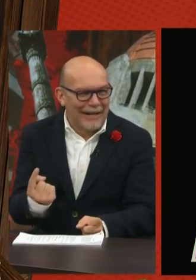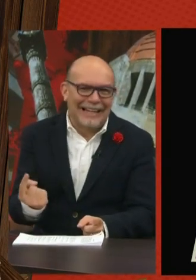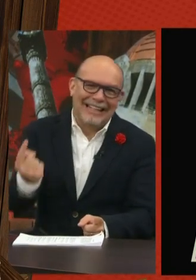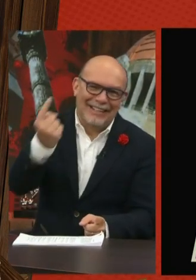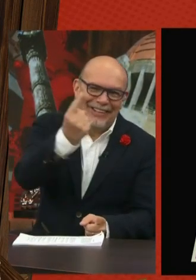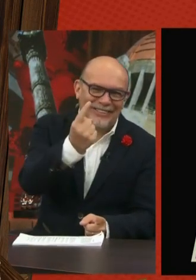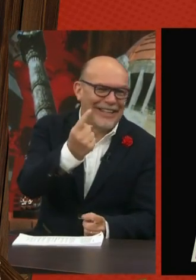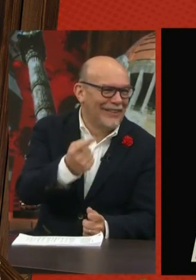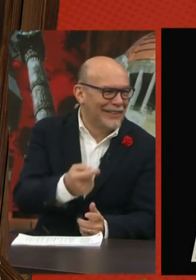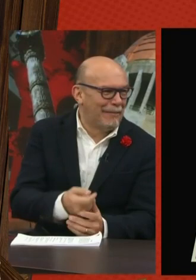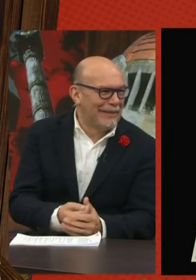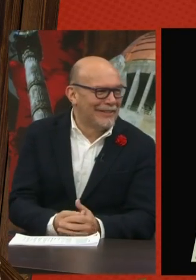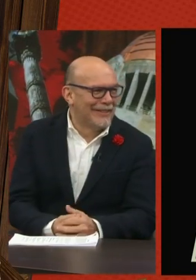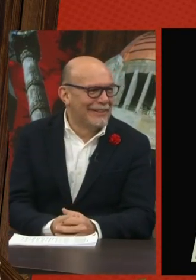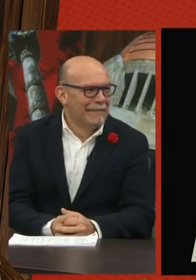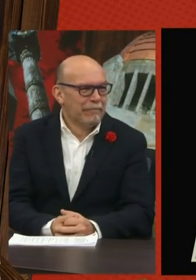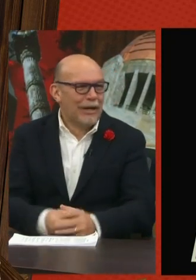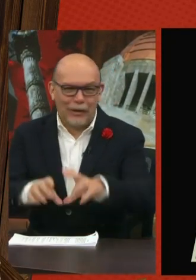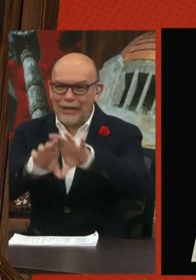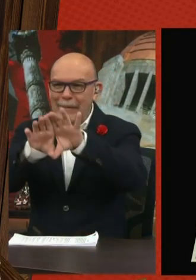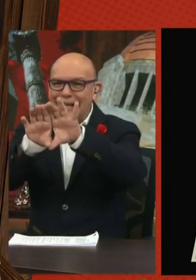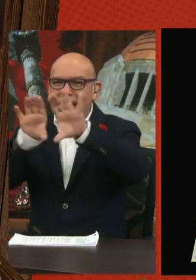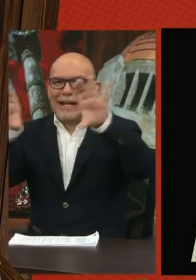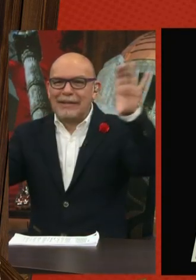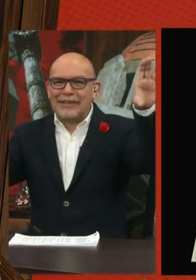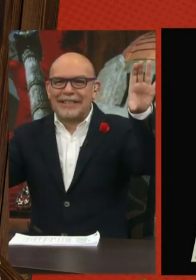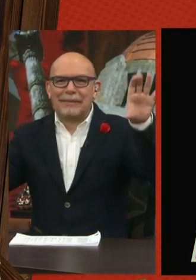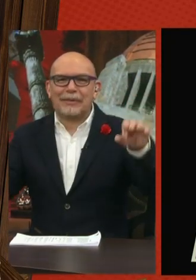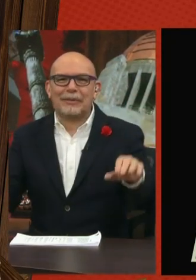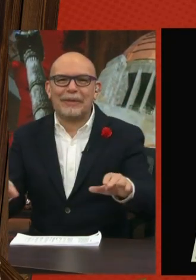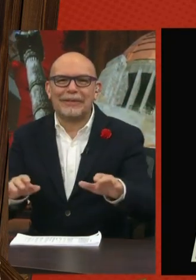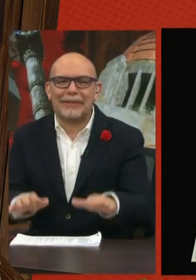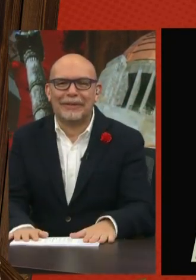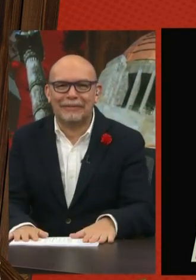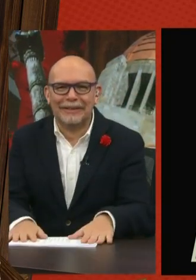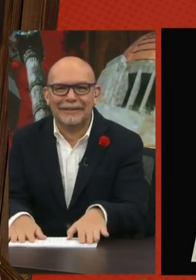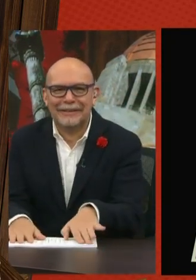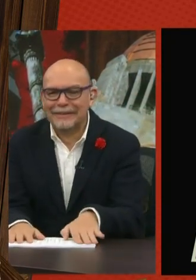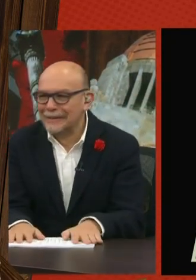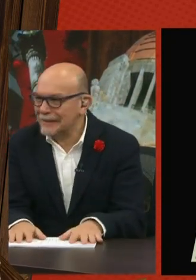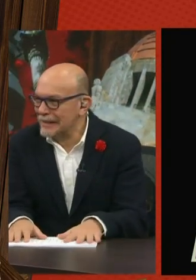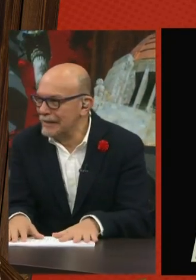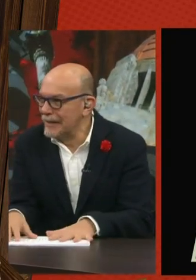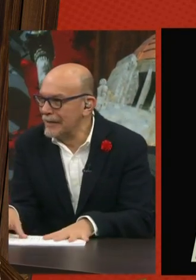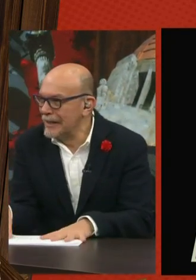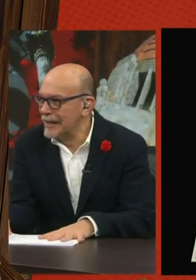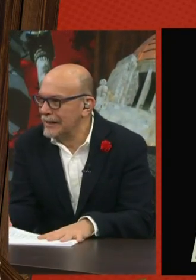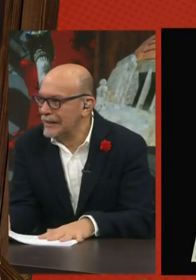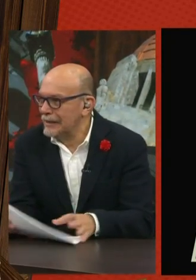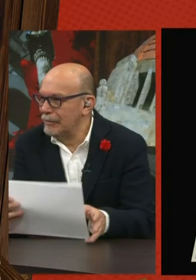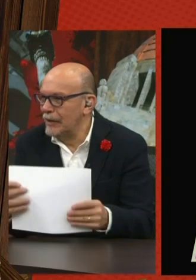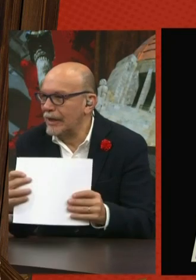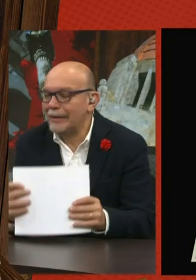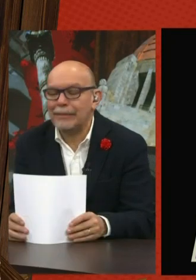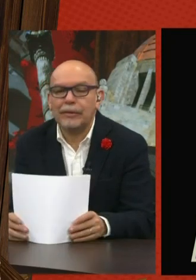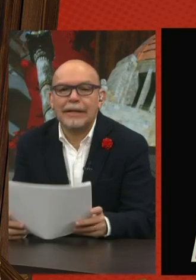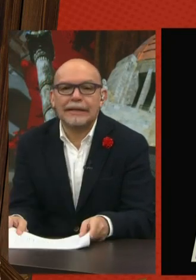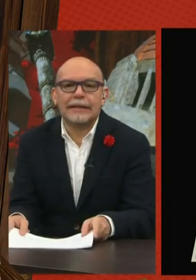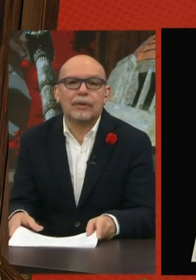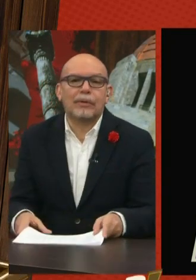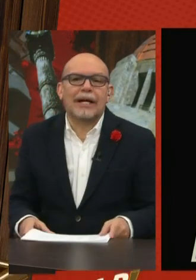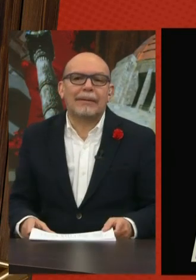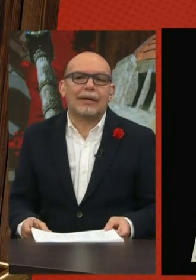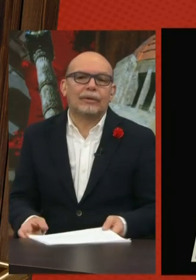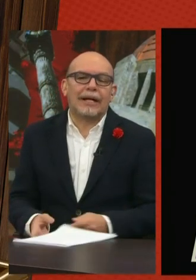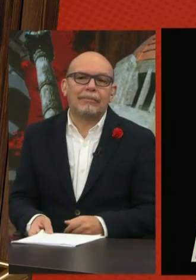para que le lleven los tacos al lleven las amenidades y la Con la marca de Amazon así, por supuesto. Claro. ¿Por no? Bueno, que no vaya muy bien